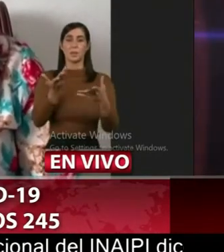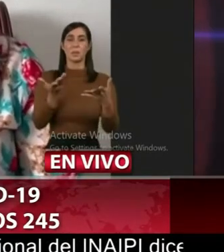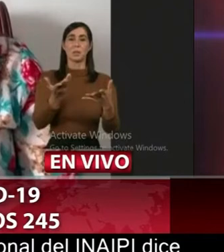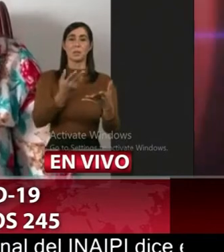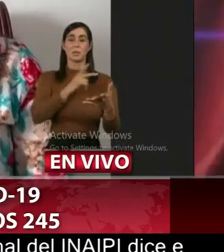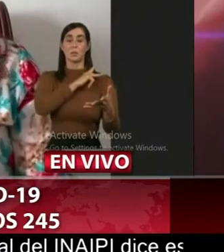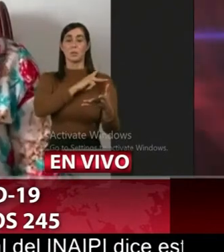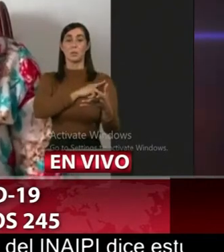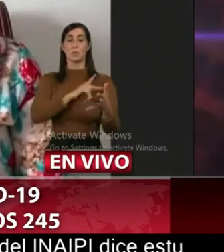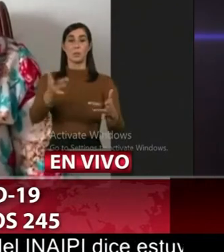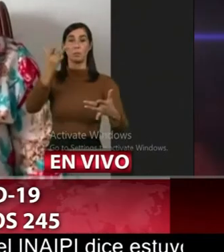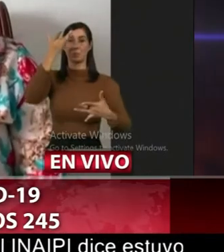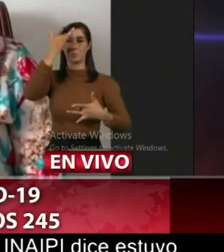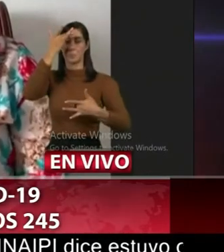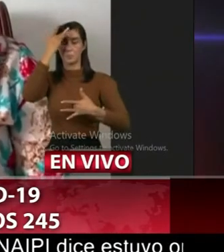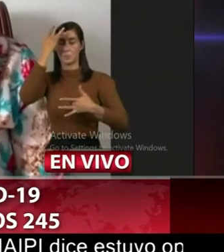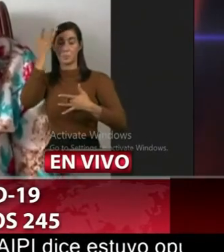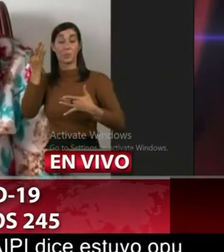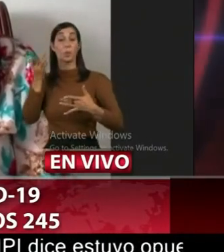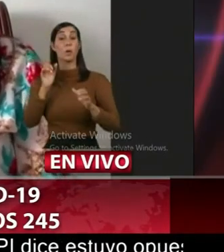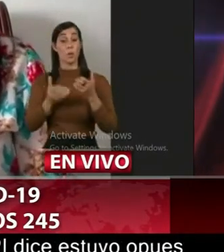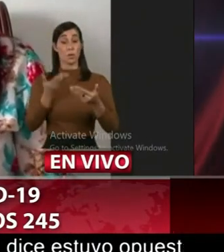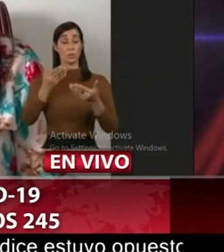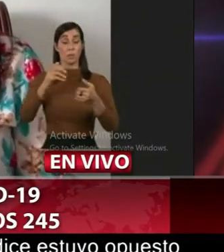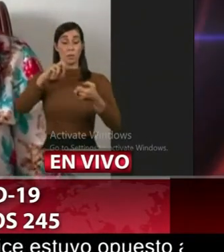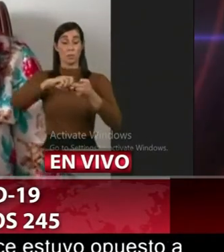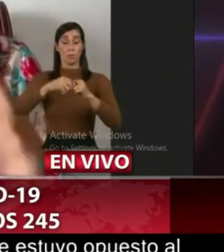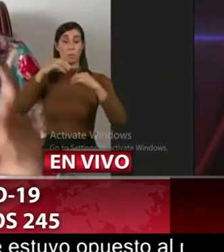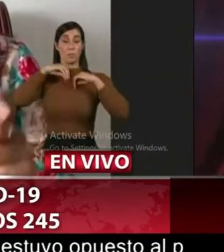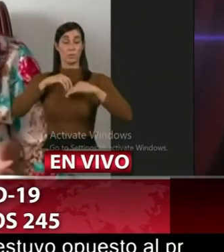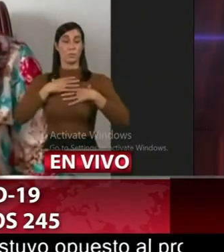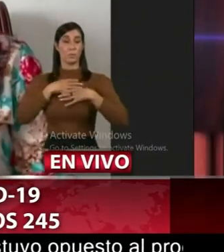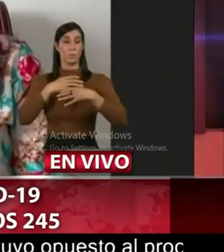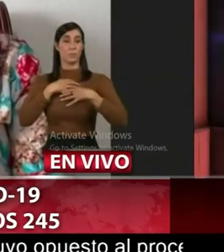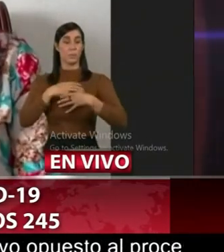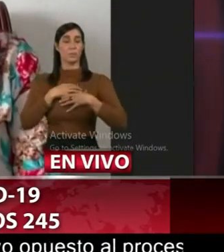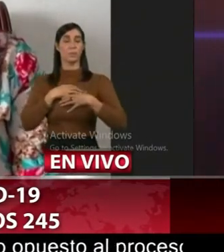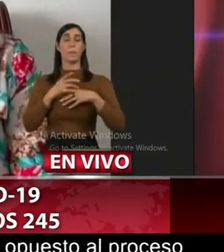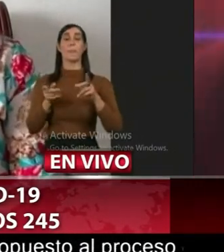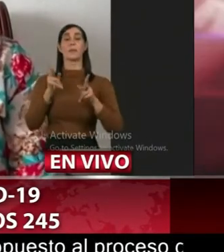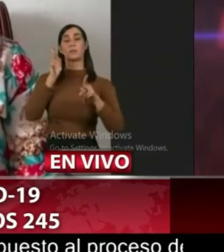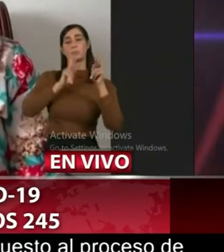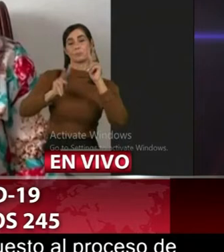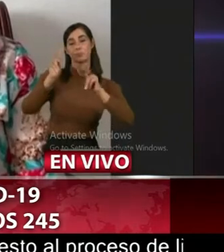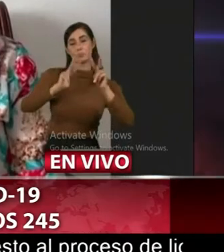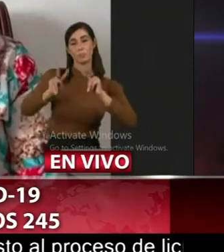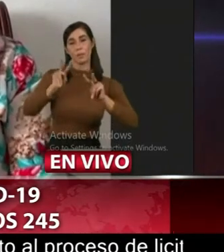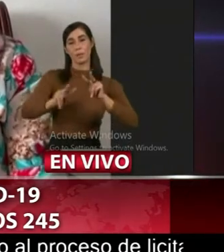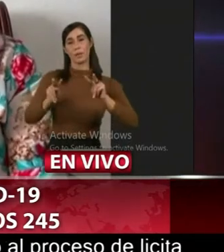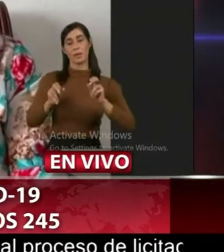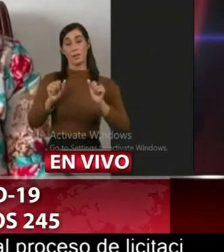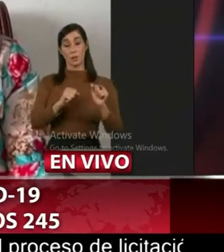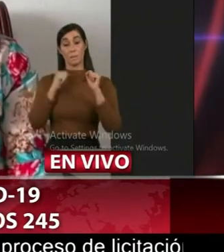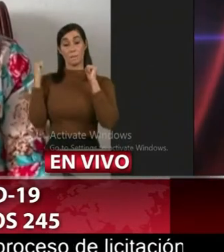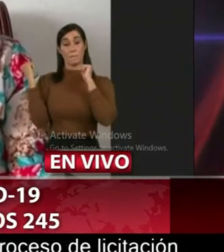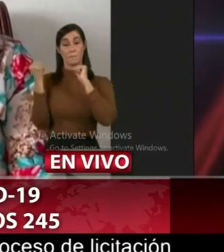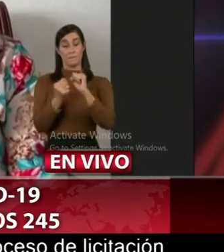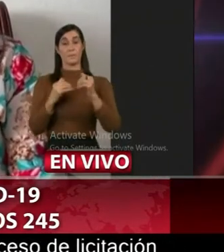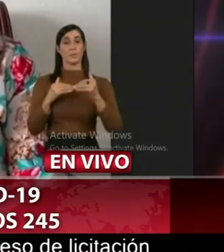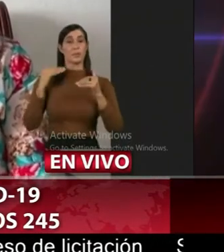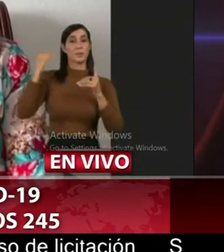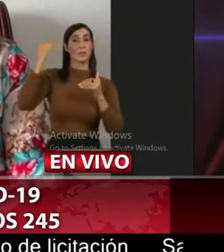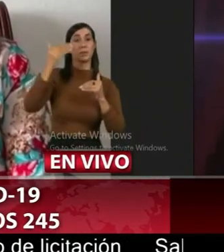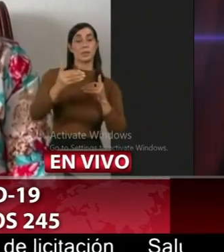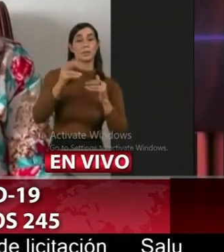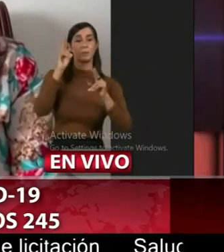febriles o con afecciones respiratorias en este momento y sobre esa vigilancia de los casos agudos que se lleva a